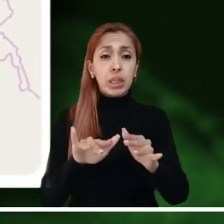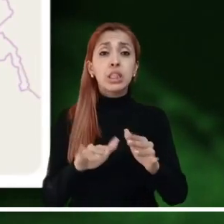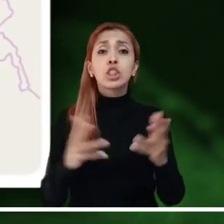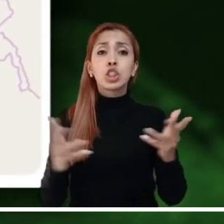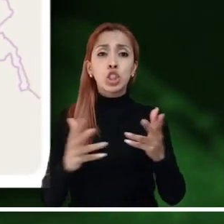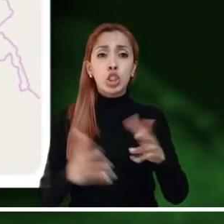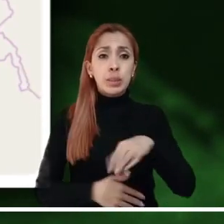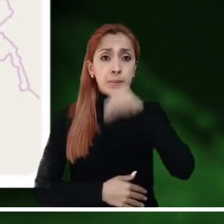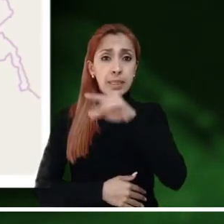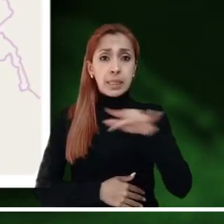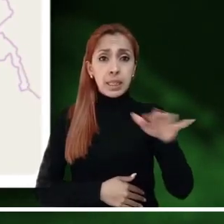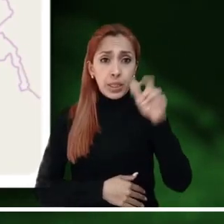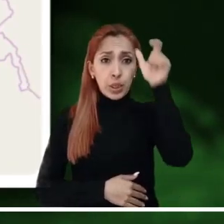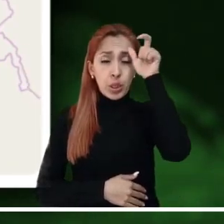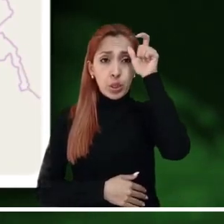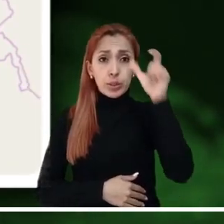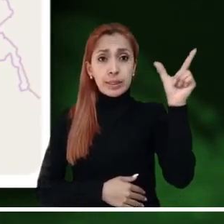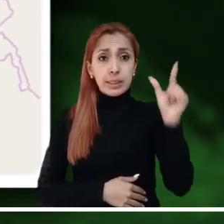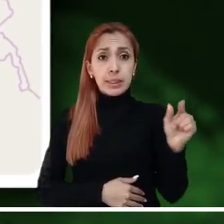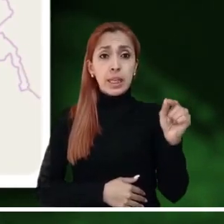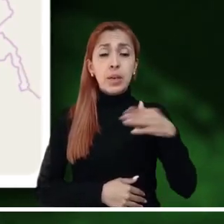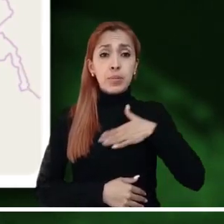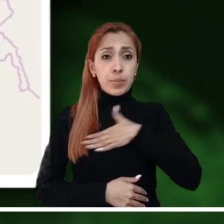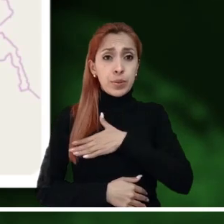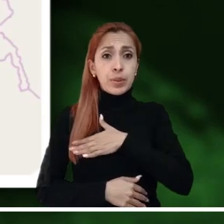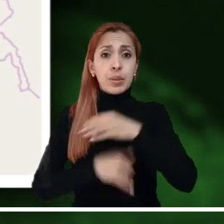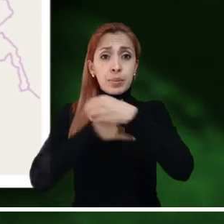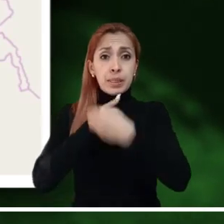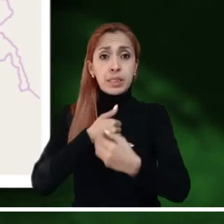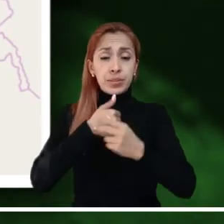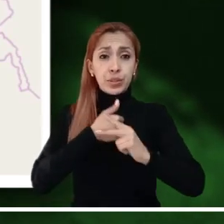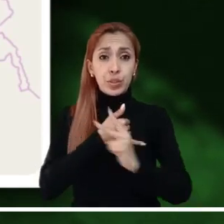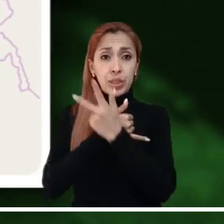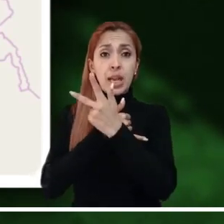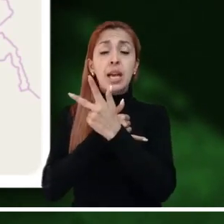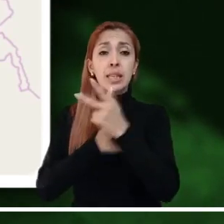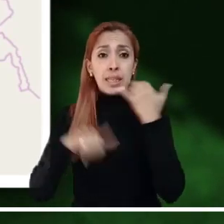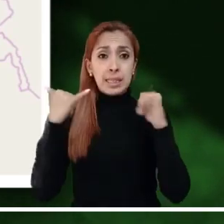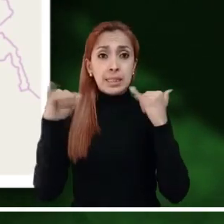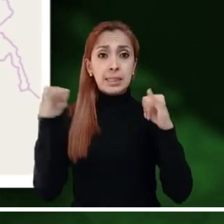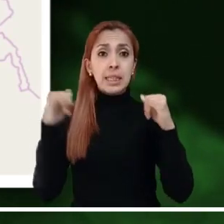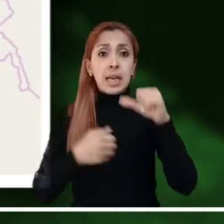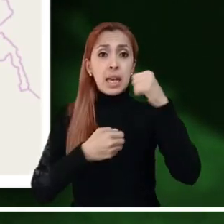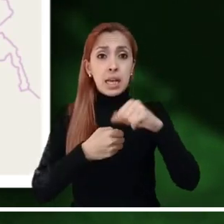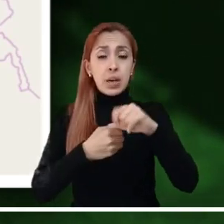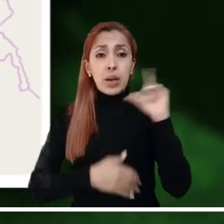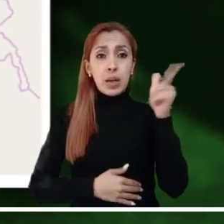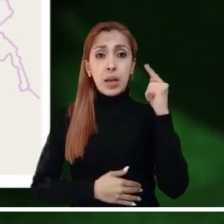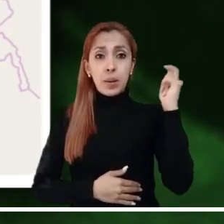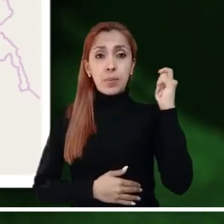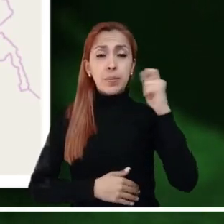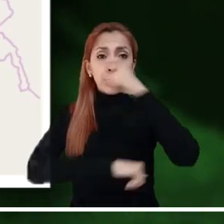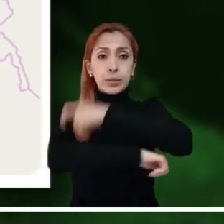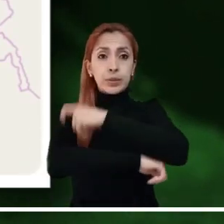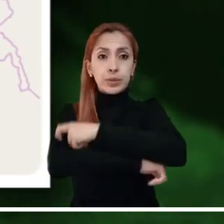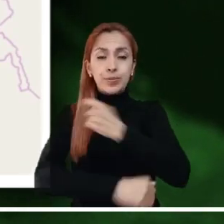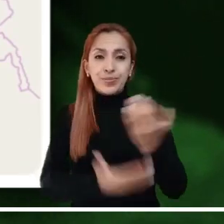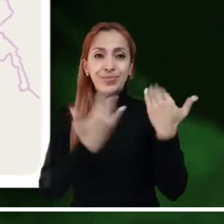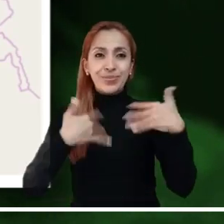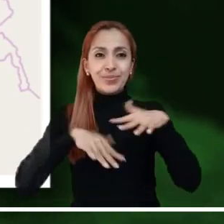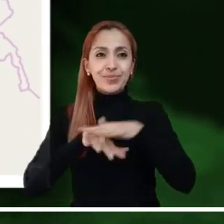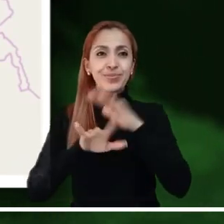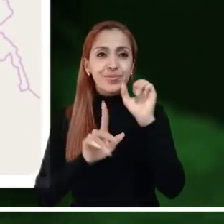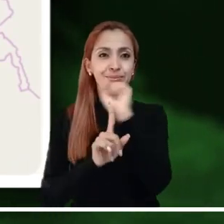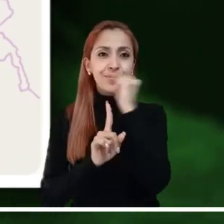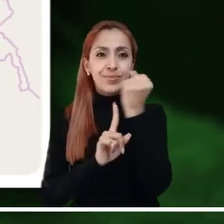Máximo riesgo de deslizamiento se proyecta en Magdalena, Córdoba, Cesar, Bolívar, El Pacífico, Los Andes, Casanare,